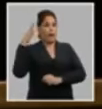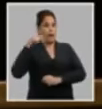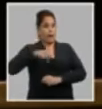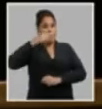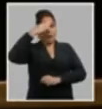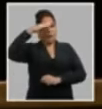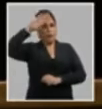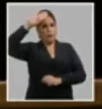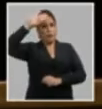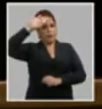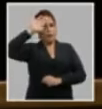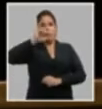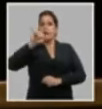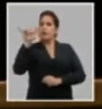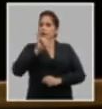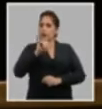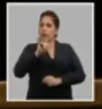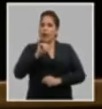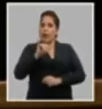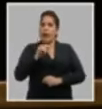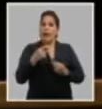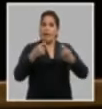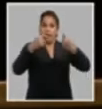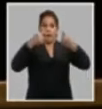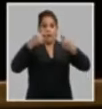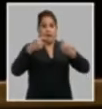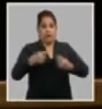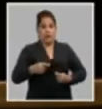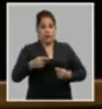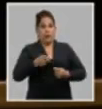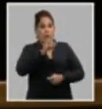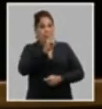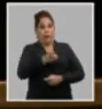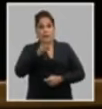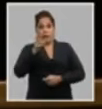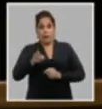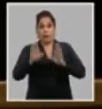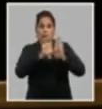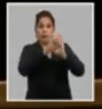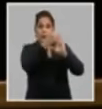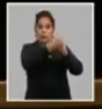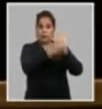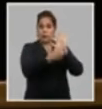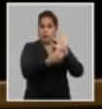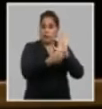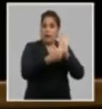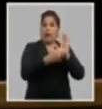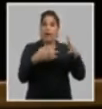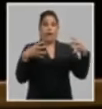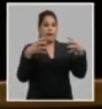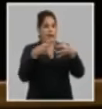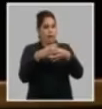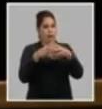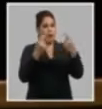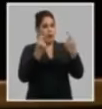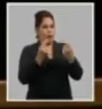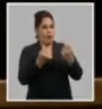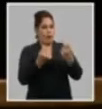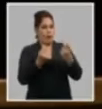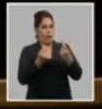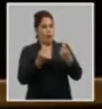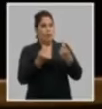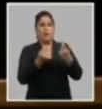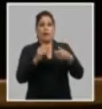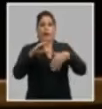la Revolución Cubana, al tiempo que enfatiza el mandato constitucional de que las relaciones económicas,